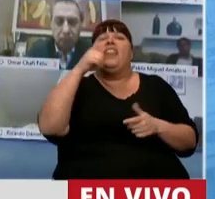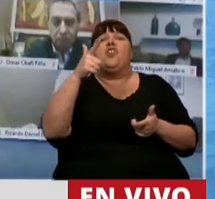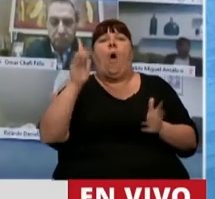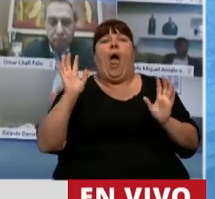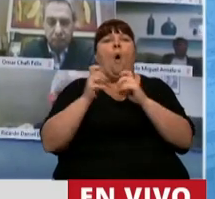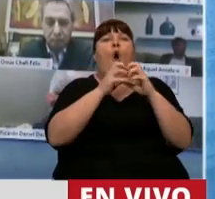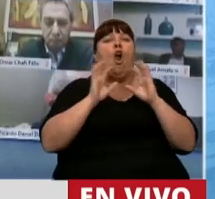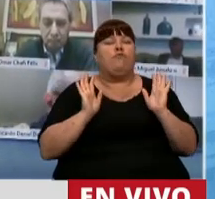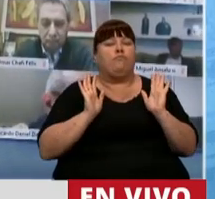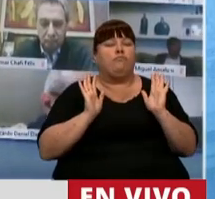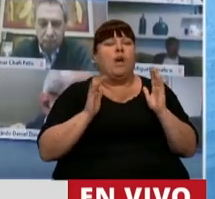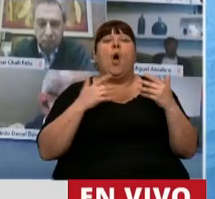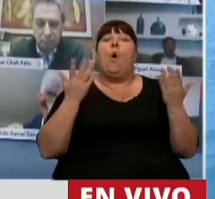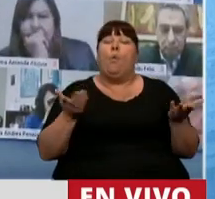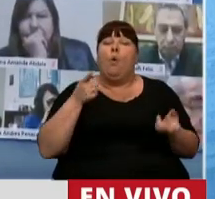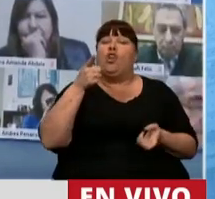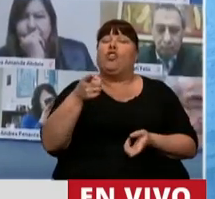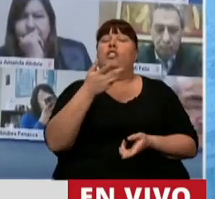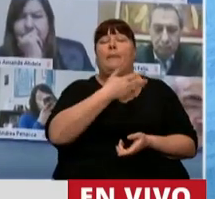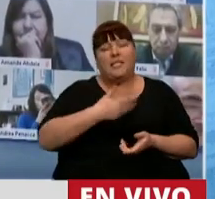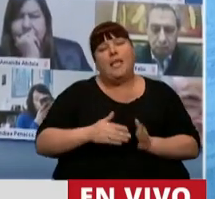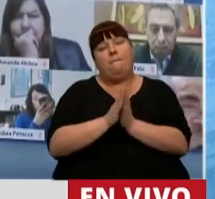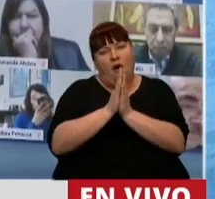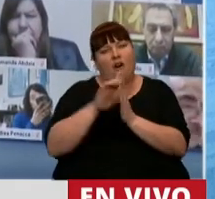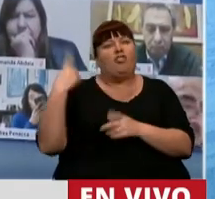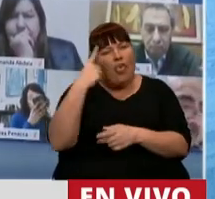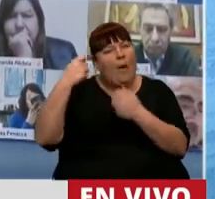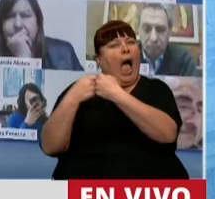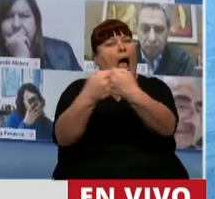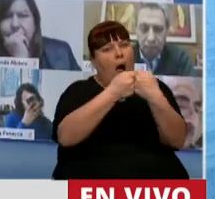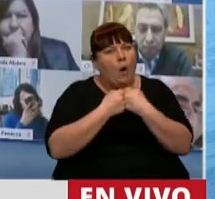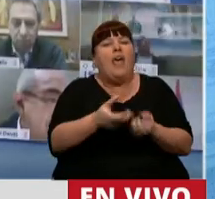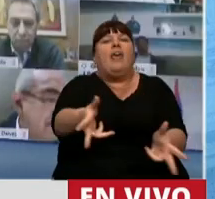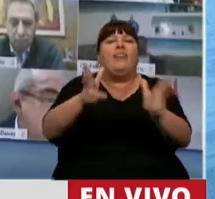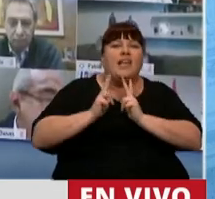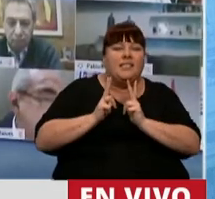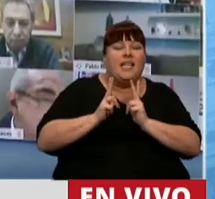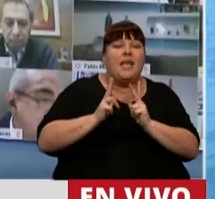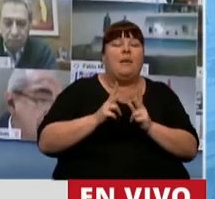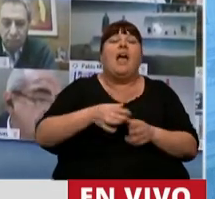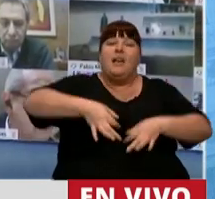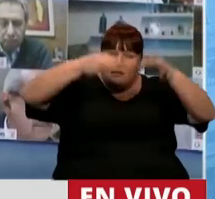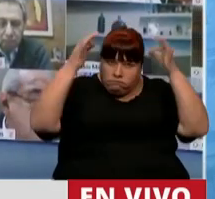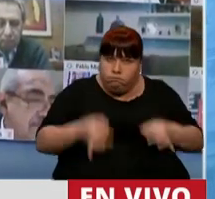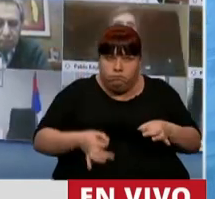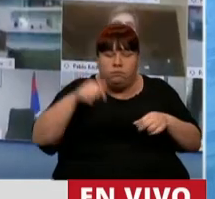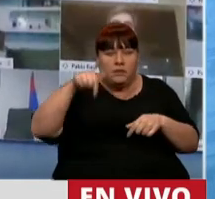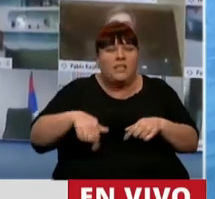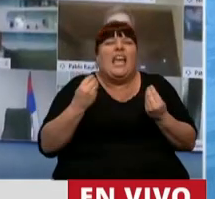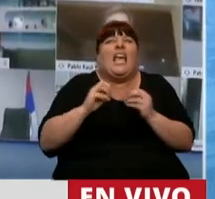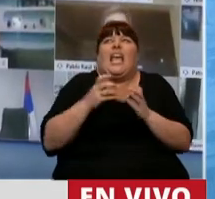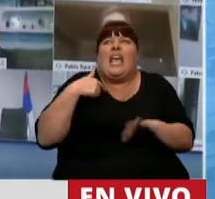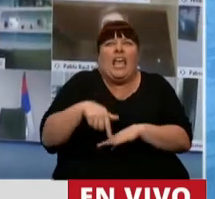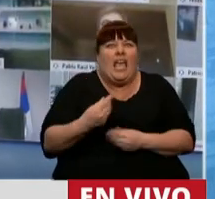que no hay quórum. Entonces, señor Presidente, pongámonos de acuerdo y díganos, denos certeza de qué estamos